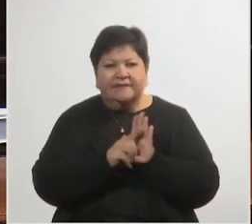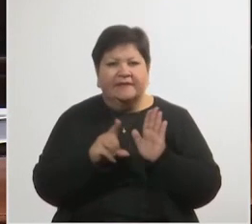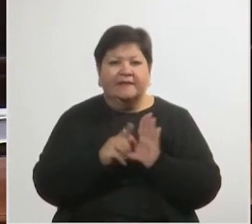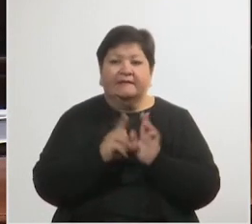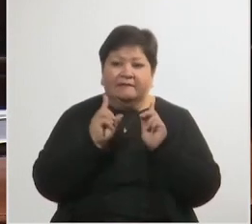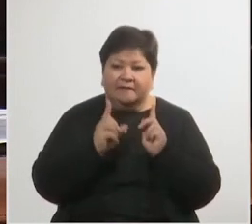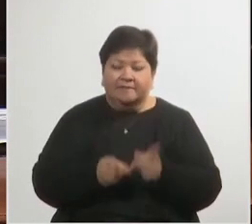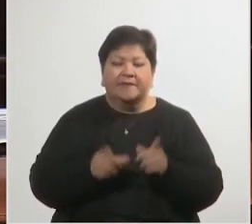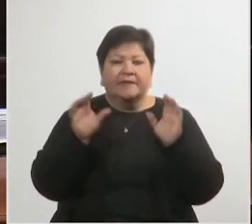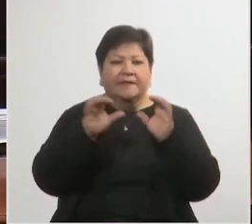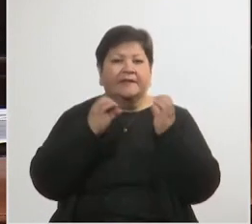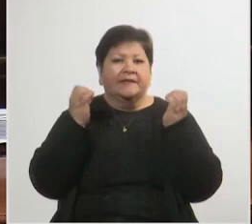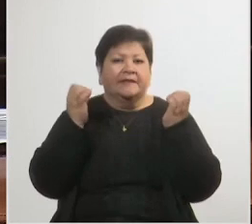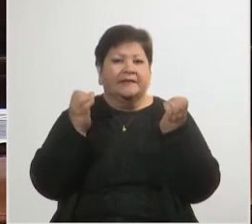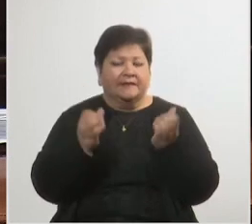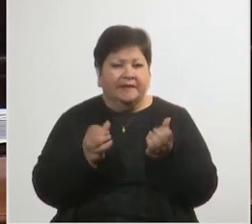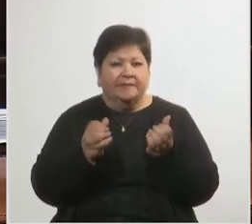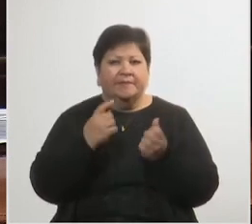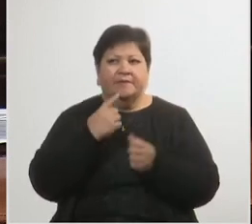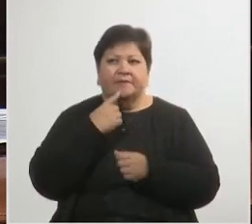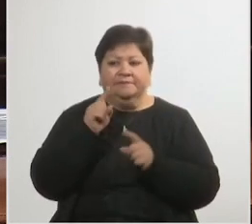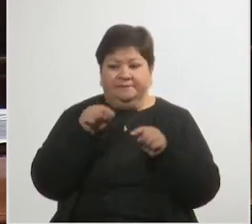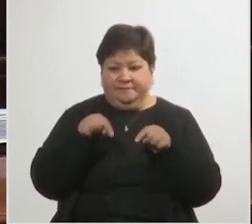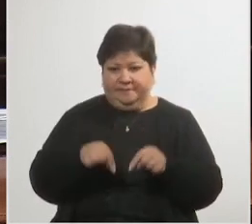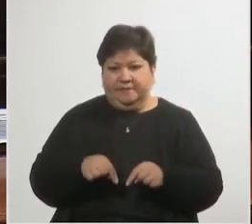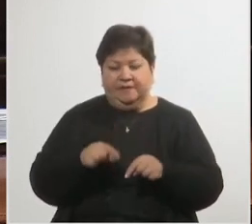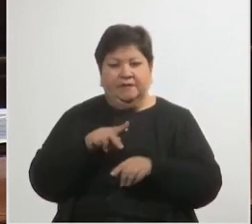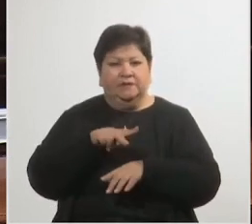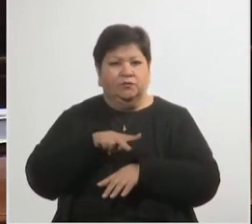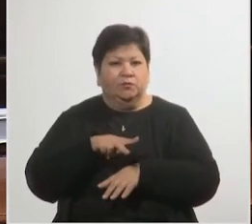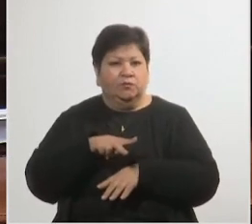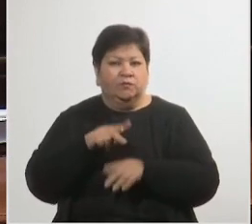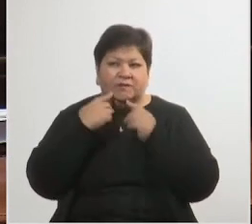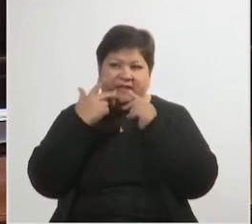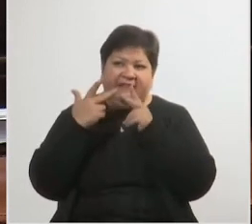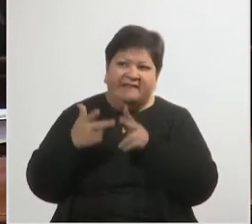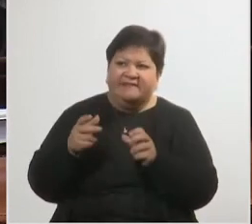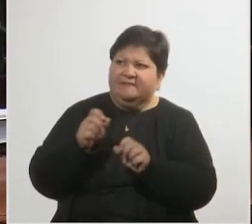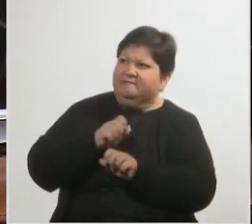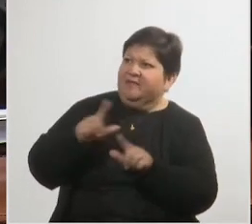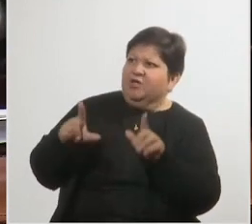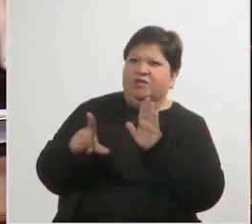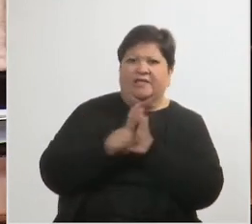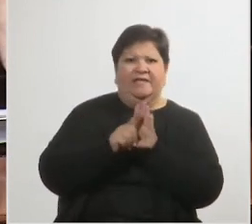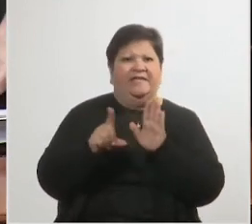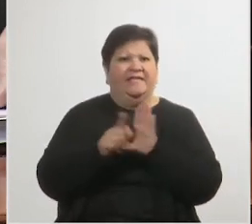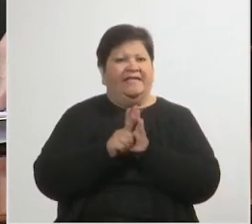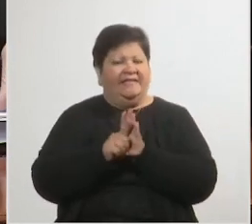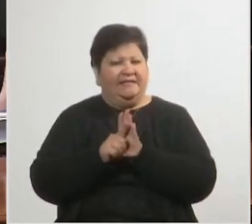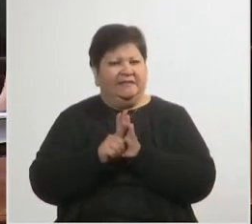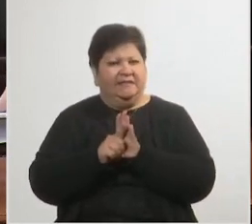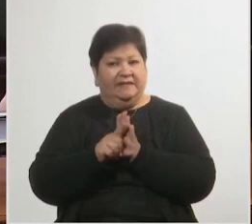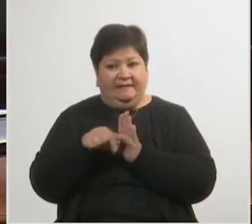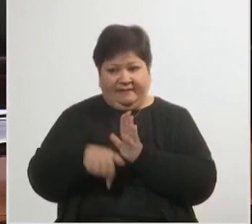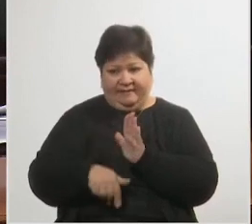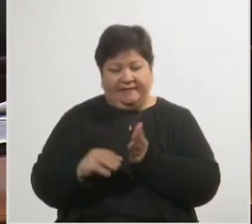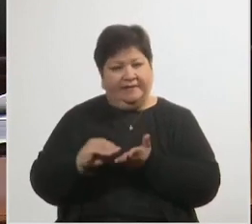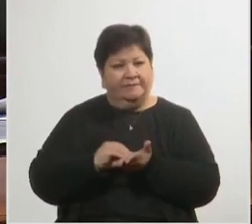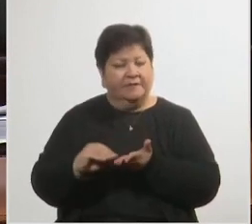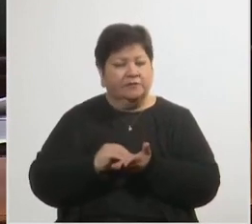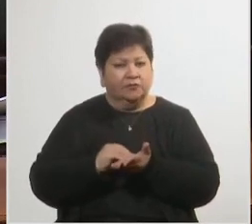Cámara y se lo ha sugerido acá como la peor ley o una de las peores leyes de esta Administración.